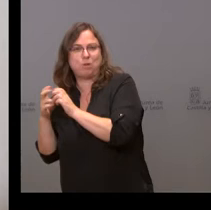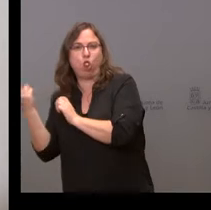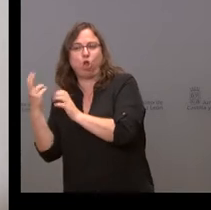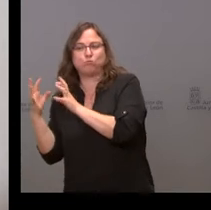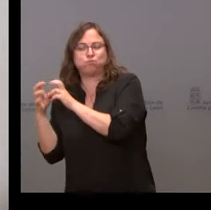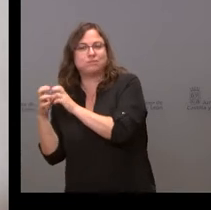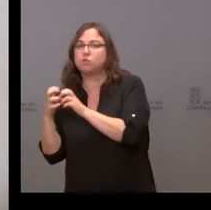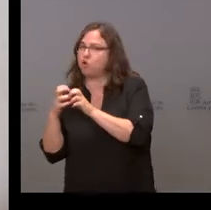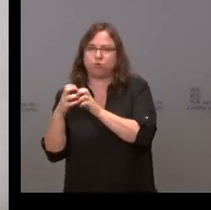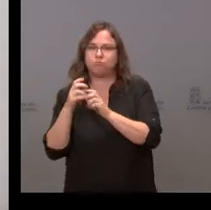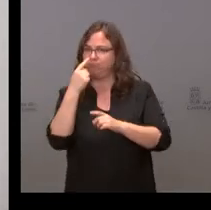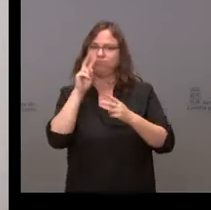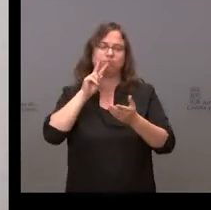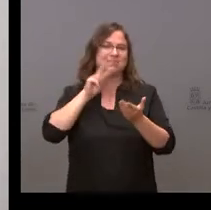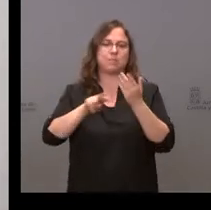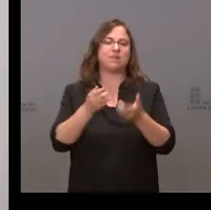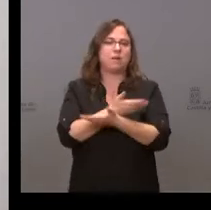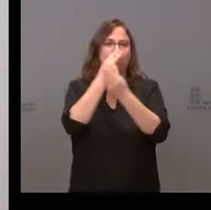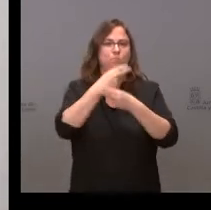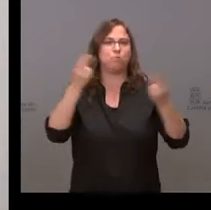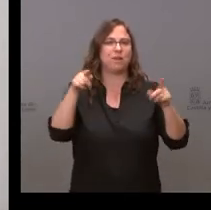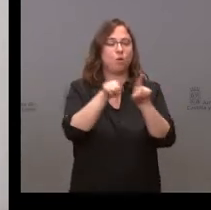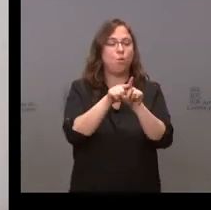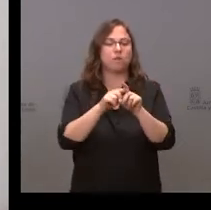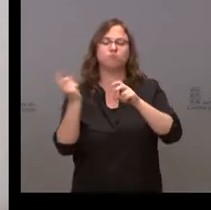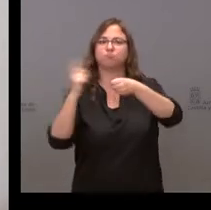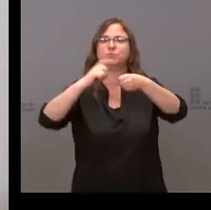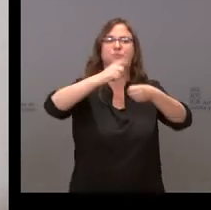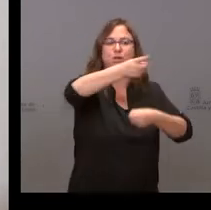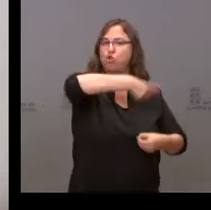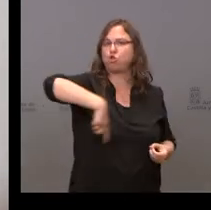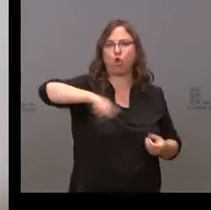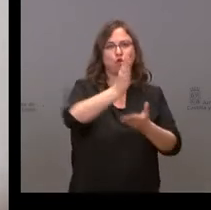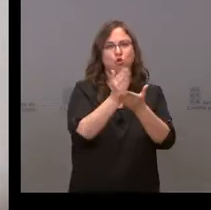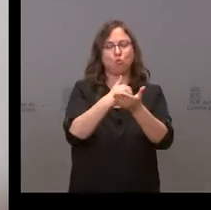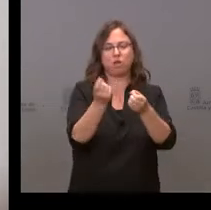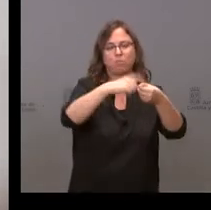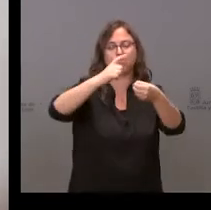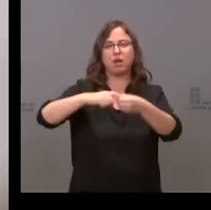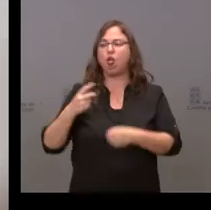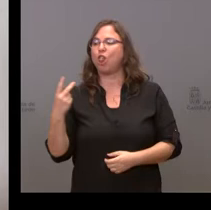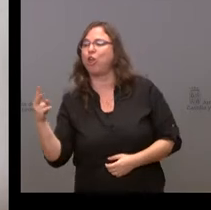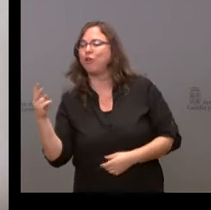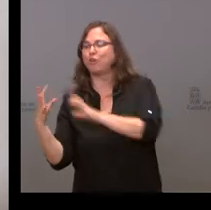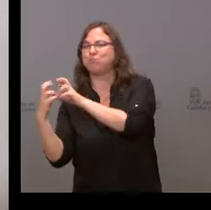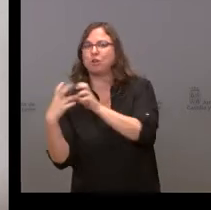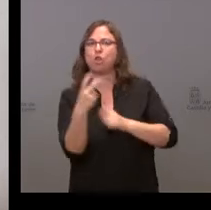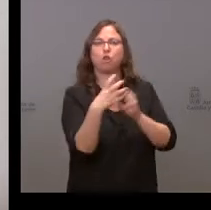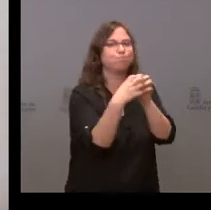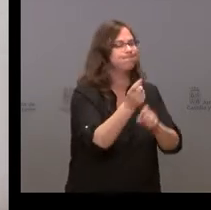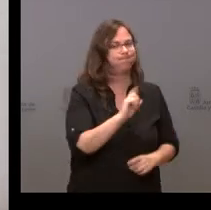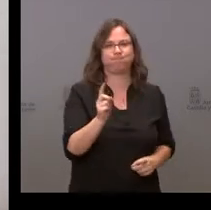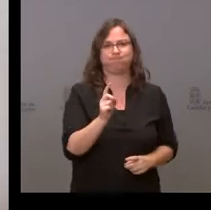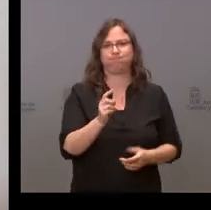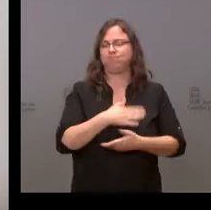que sea una negociación multilateral con todas las comunidades autónomas, que lo que afecta